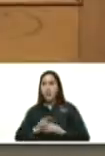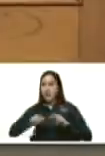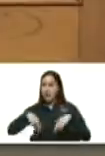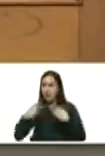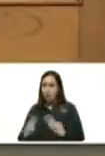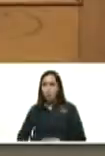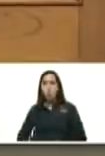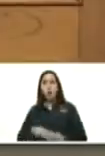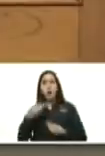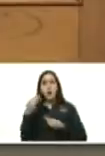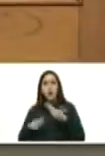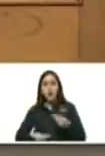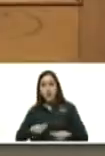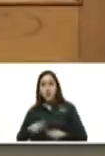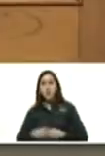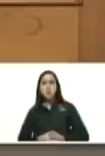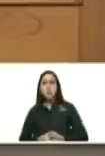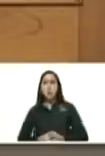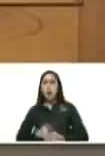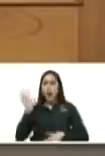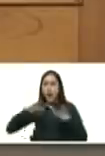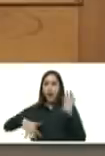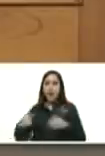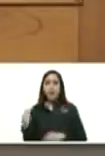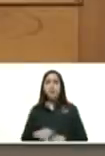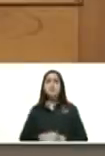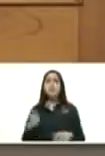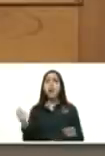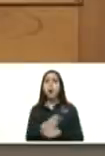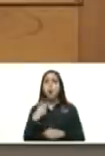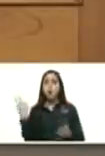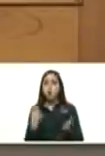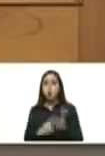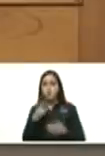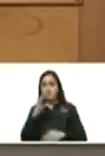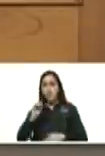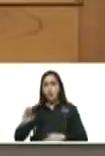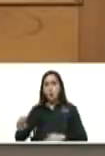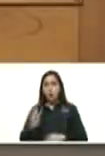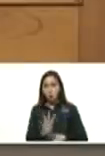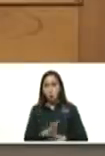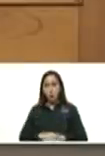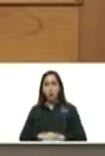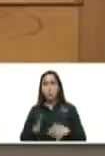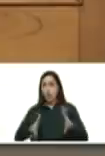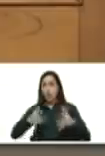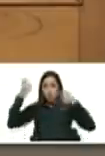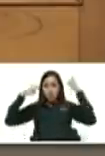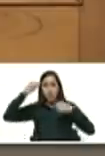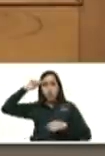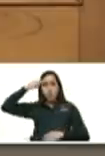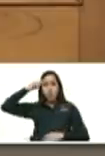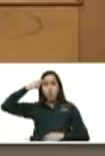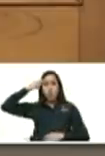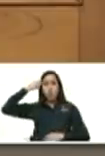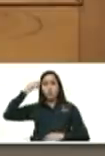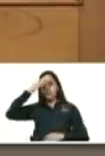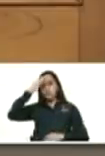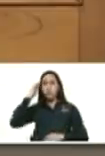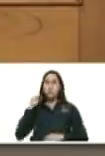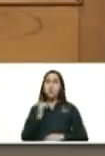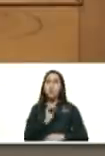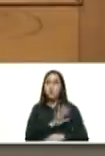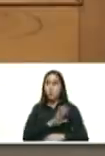ser revocatorio aquel 15 de agosto 2004 Chávez lo ganó recuerden con el 59